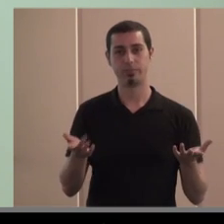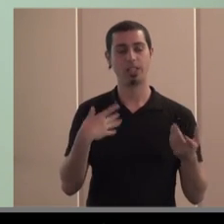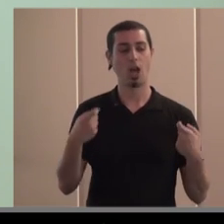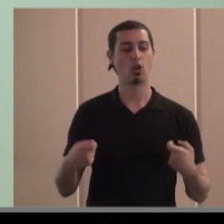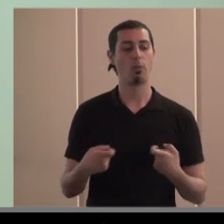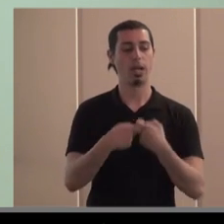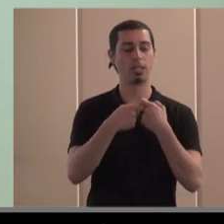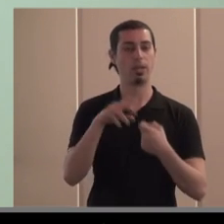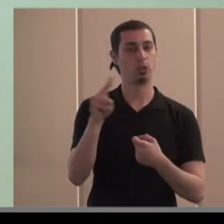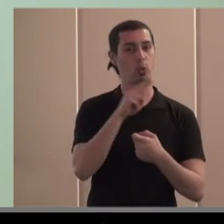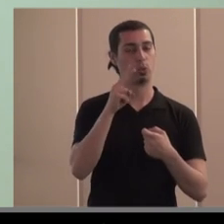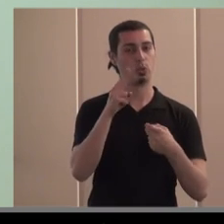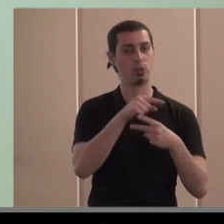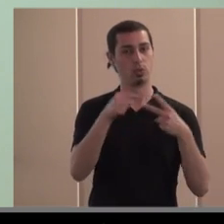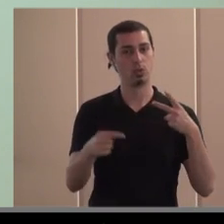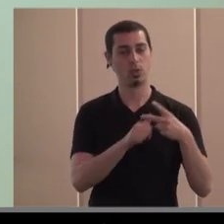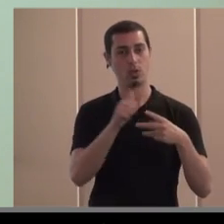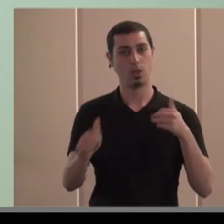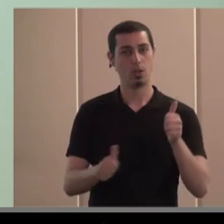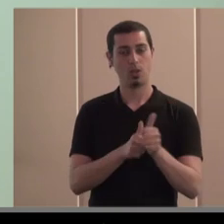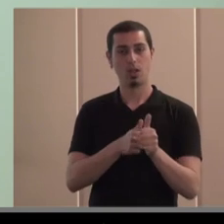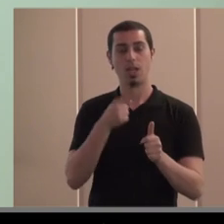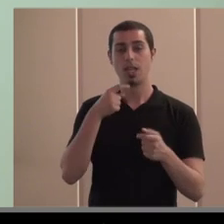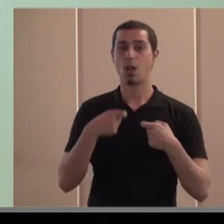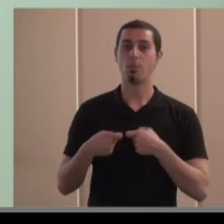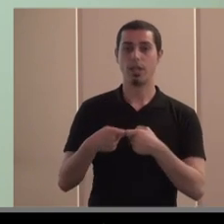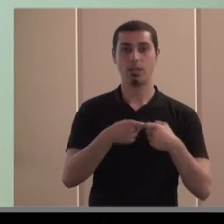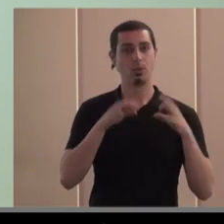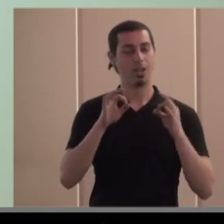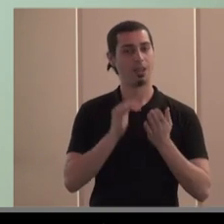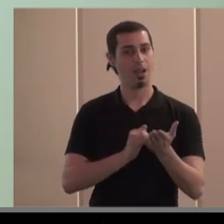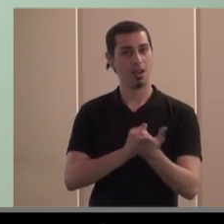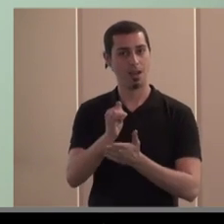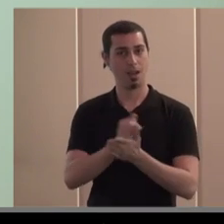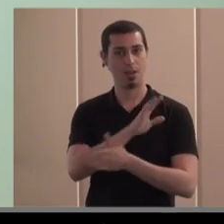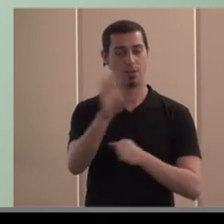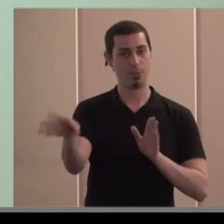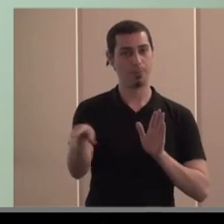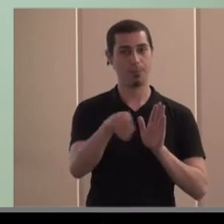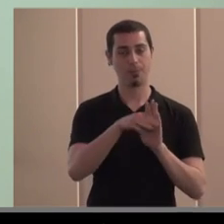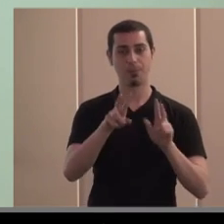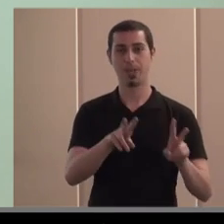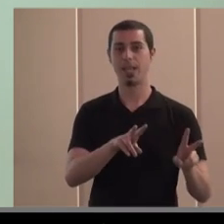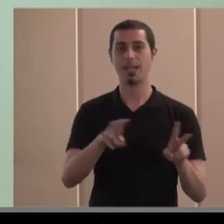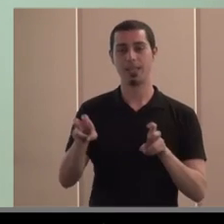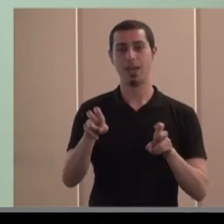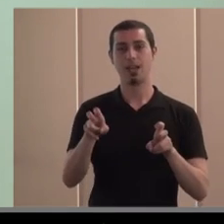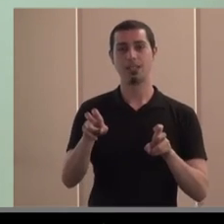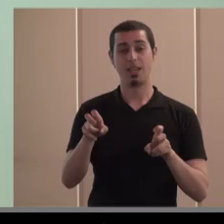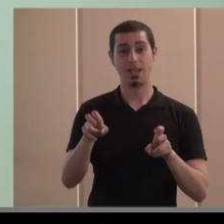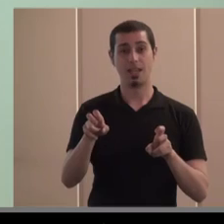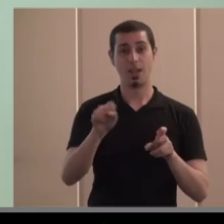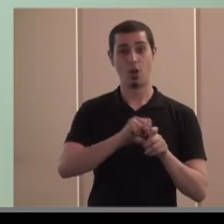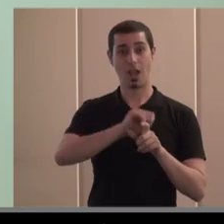cooperativa de segundo lado que reúne al cooperativismo agrario sobre todo en el tema de frutas y hortalizas su